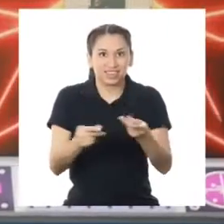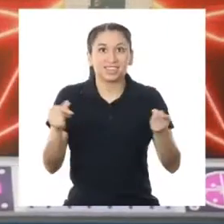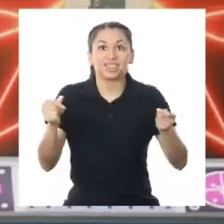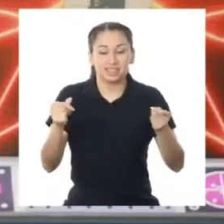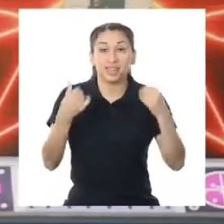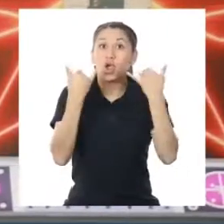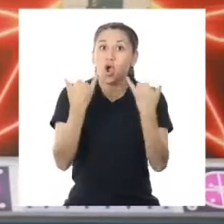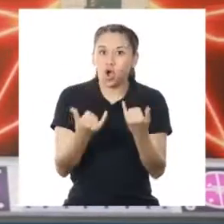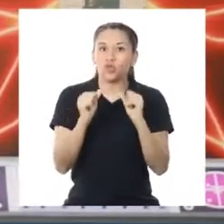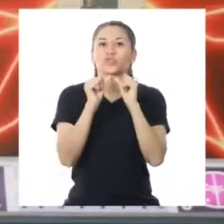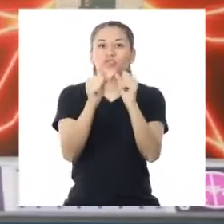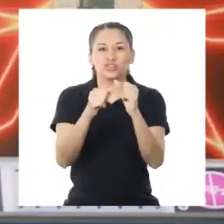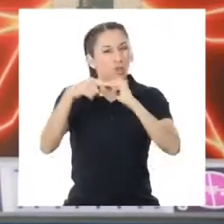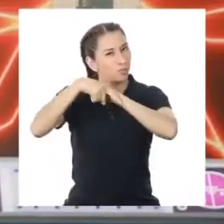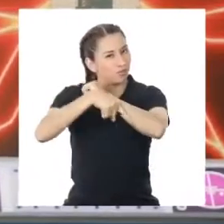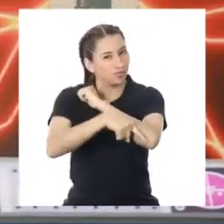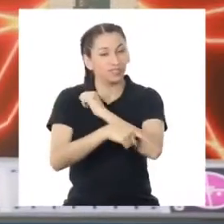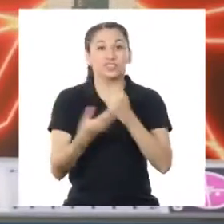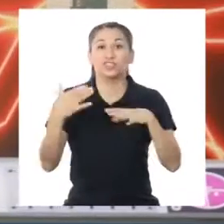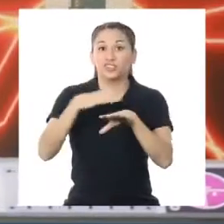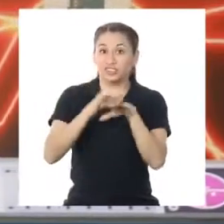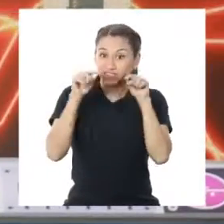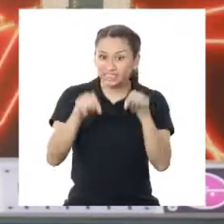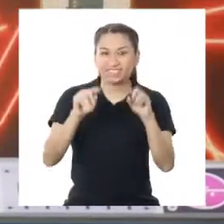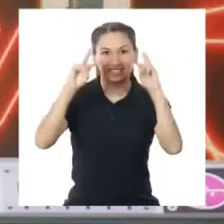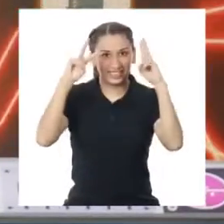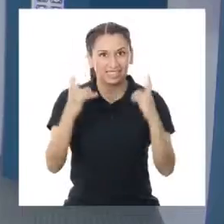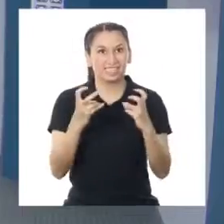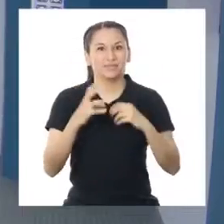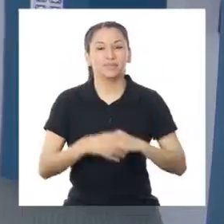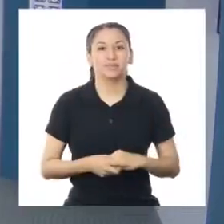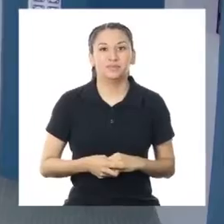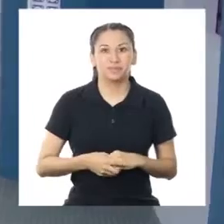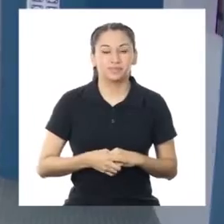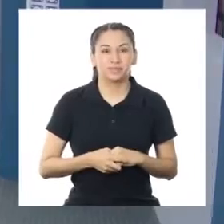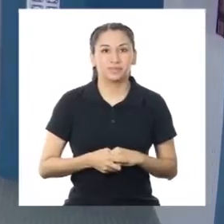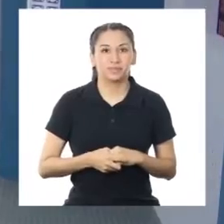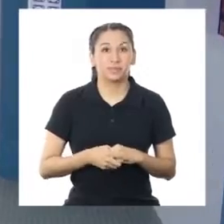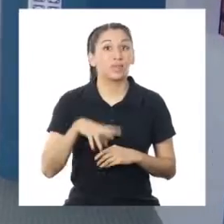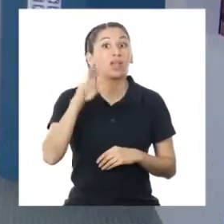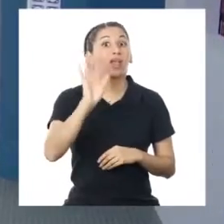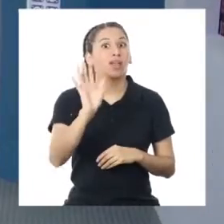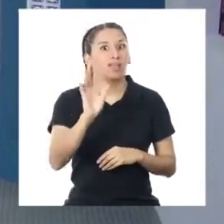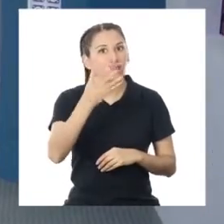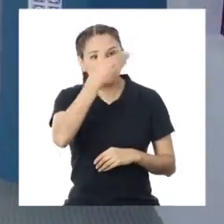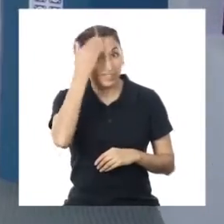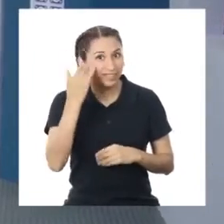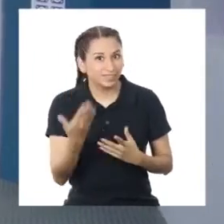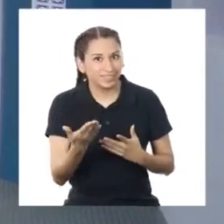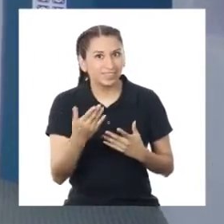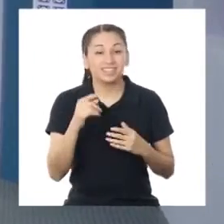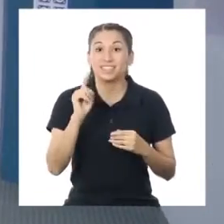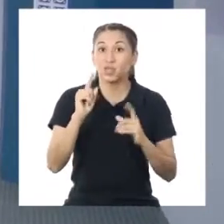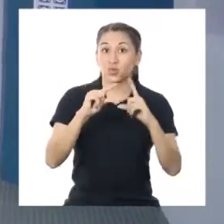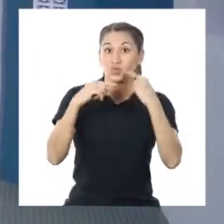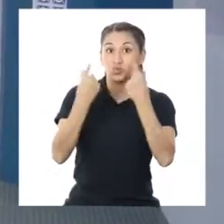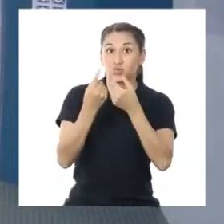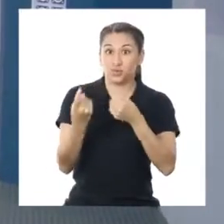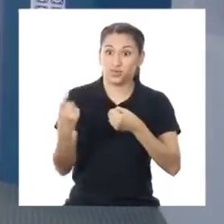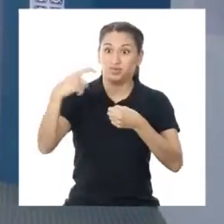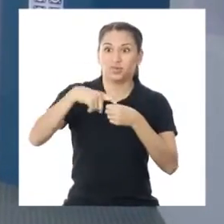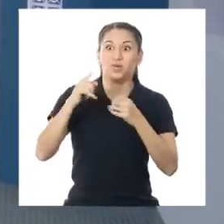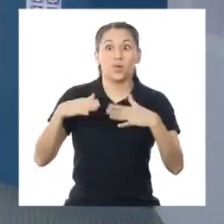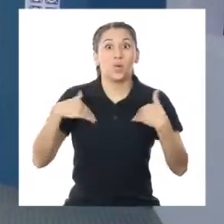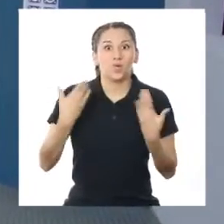seguiremos profundizando sobre este tema. No se olviden que nuestro equipo participante